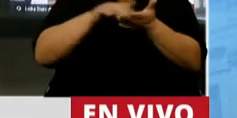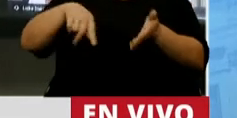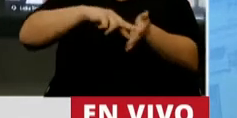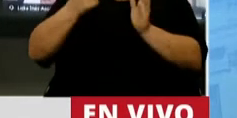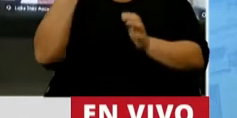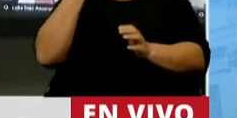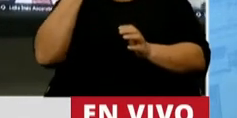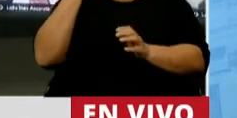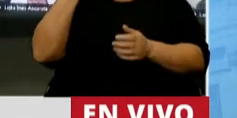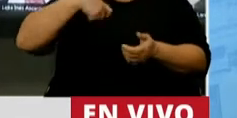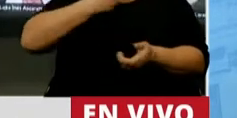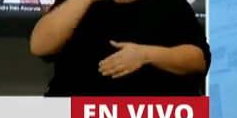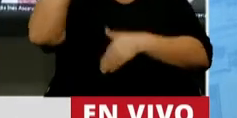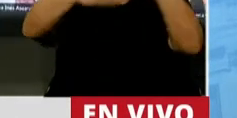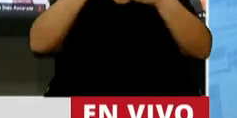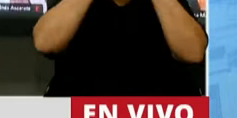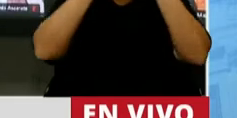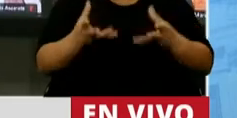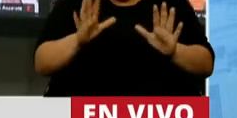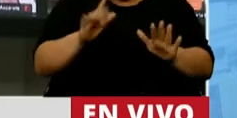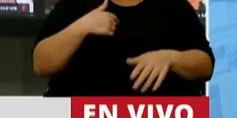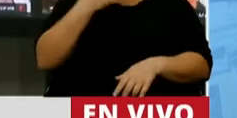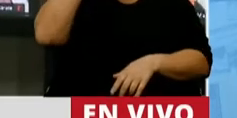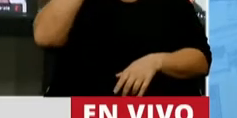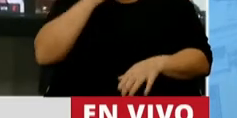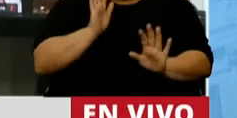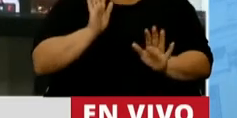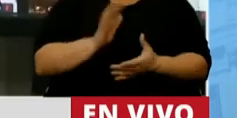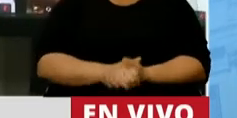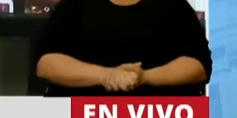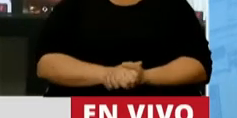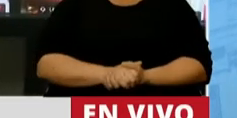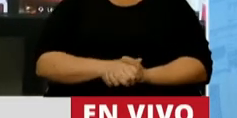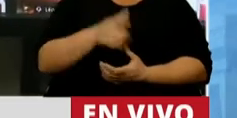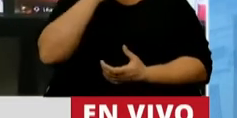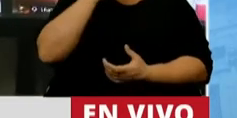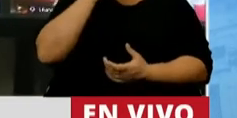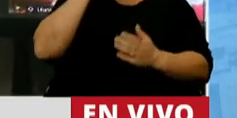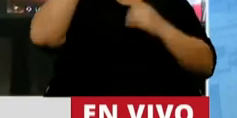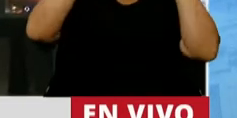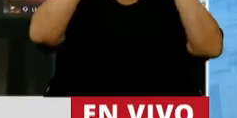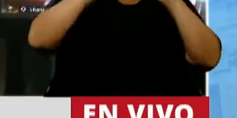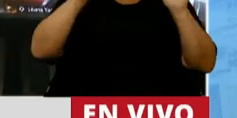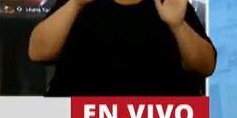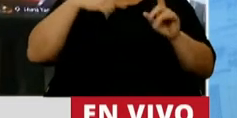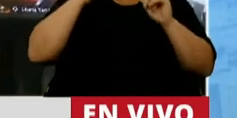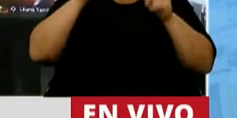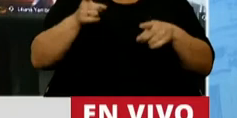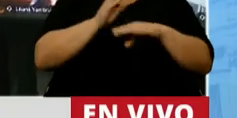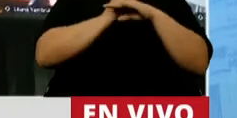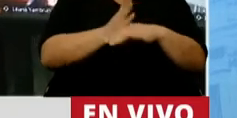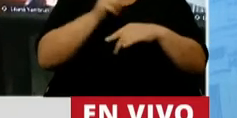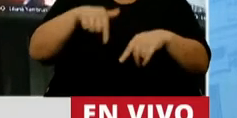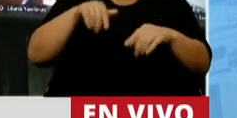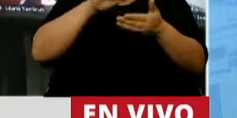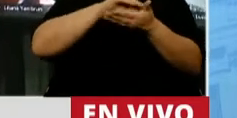económica, social. Y para eso me gustaría, que puede parecer idealista, pero que nunca más en